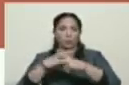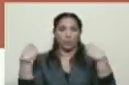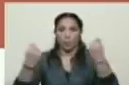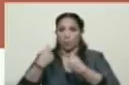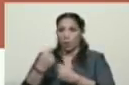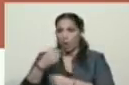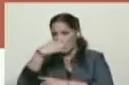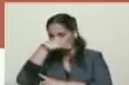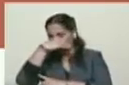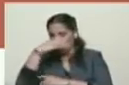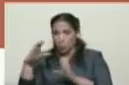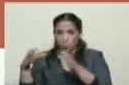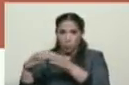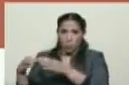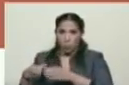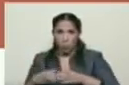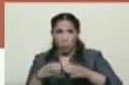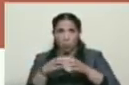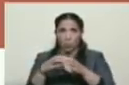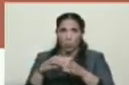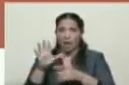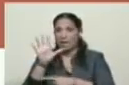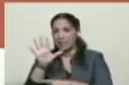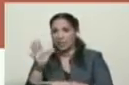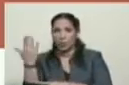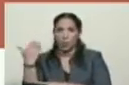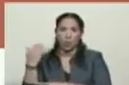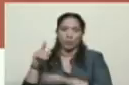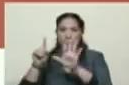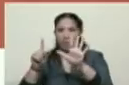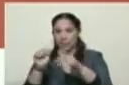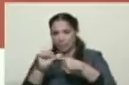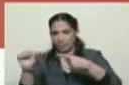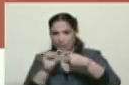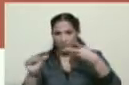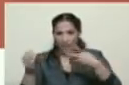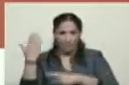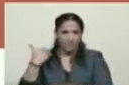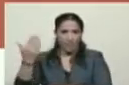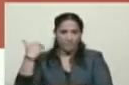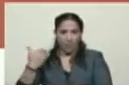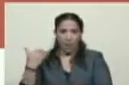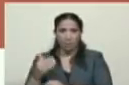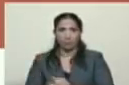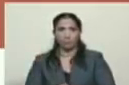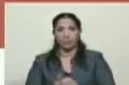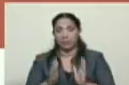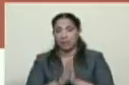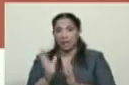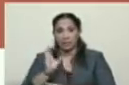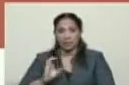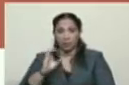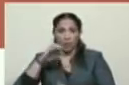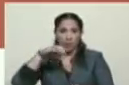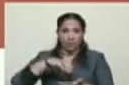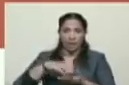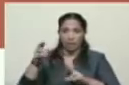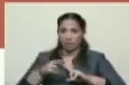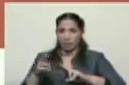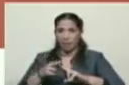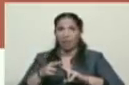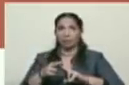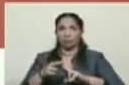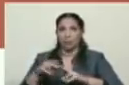se llevaron de Caracas hace aproximadamente cinco a seis semanas, a la ciudad de San Cristóbal, en el estado Táchera, y a la ciudad de